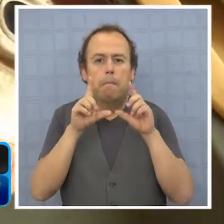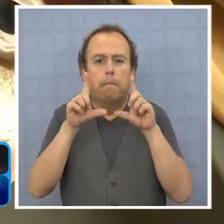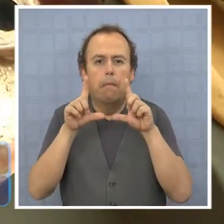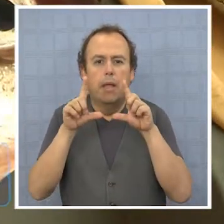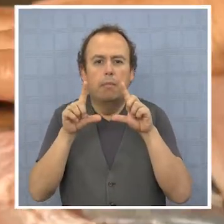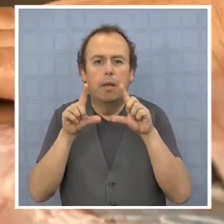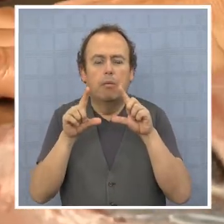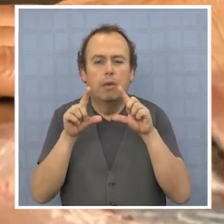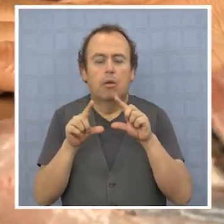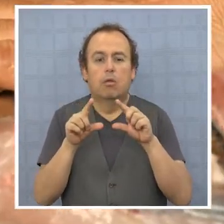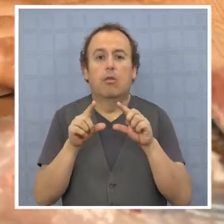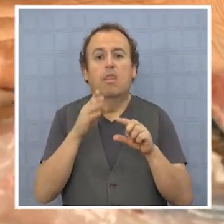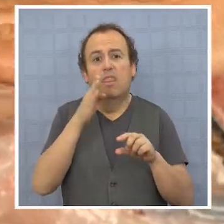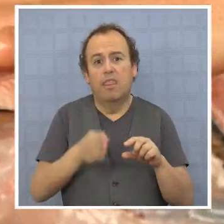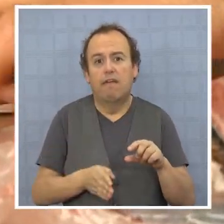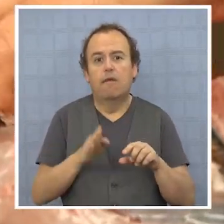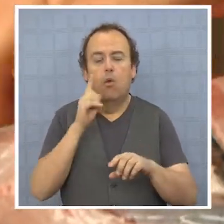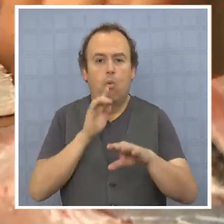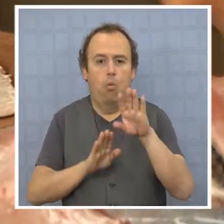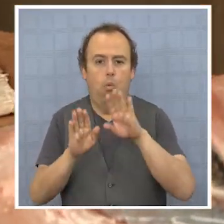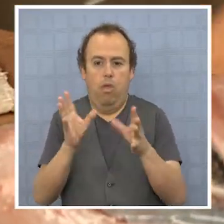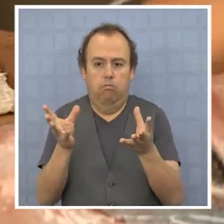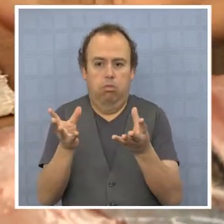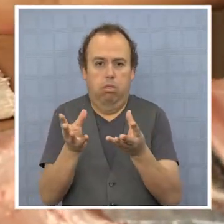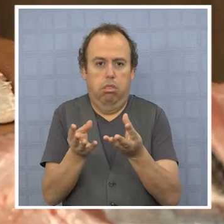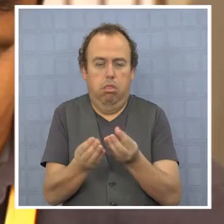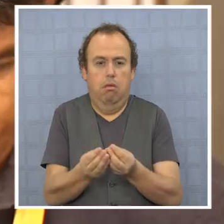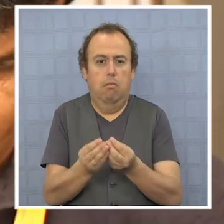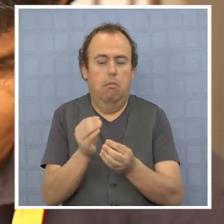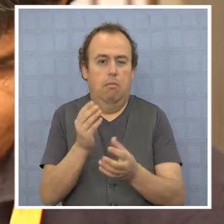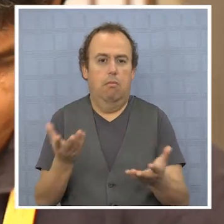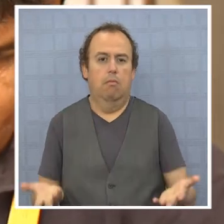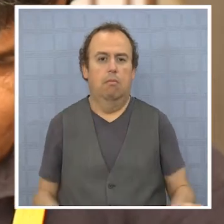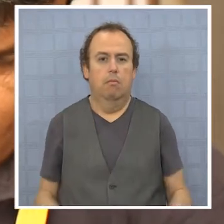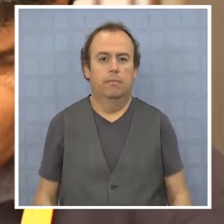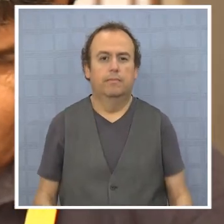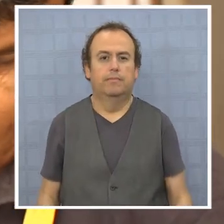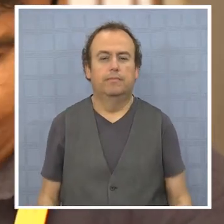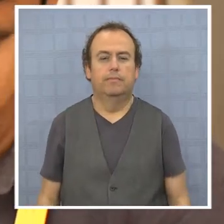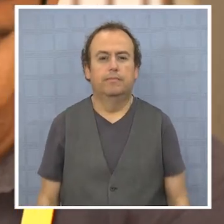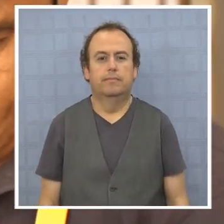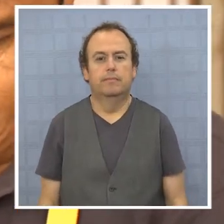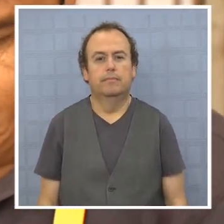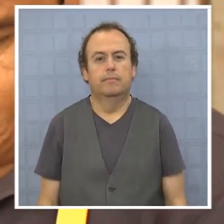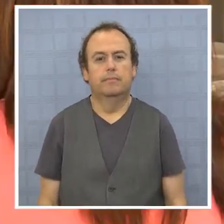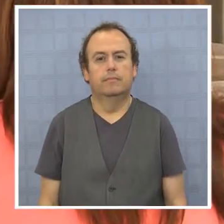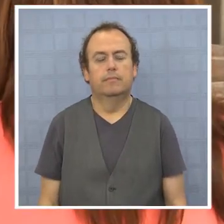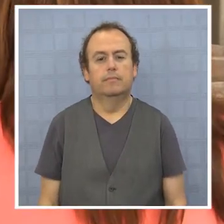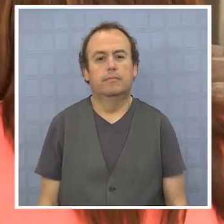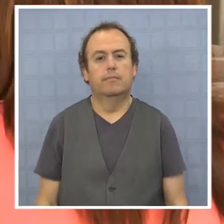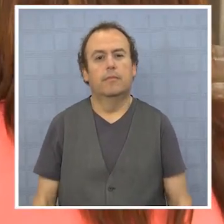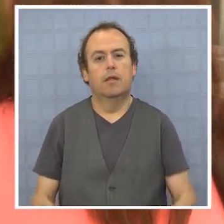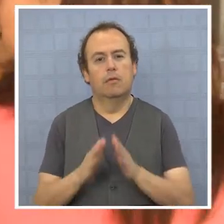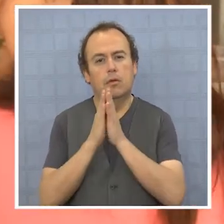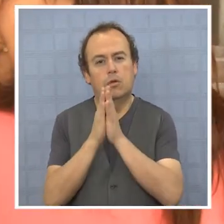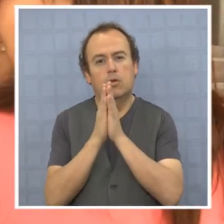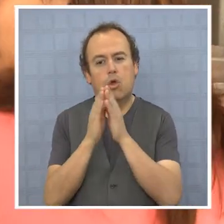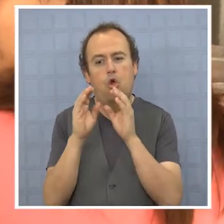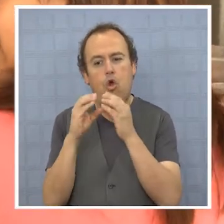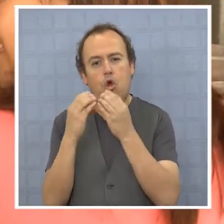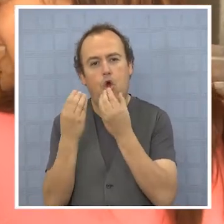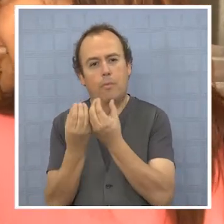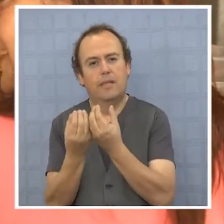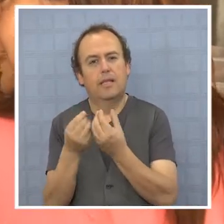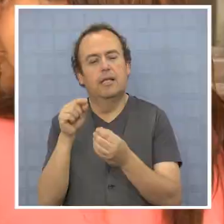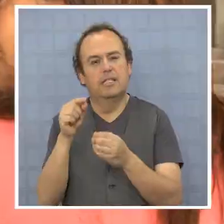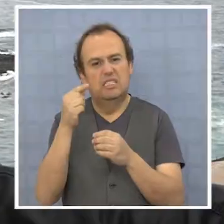y que es obligación protegerlos. Una de las cosas que, como digo, los científicos están pidiendo que se creen estos comités científicos